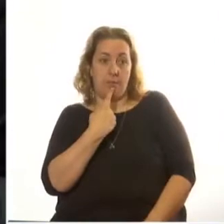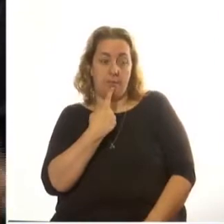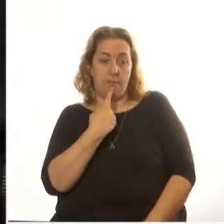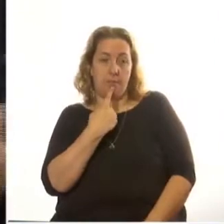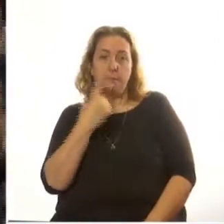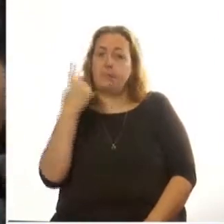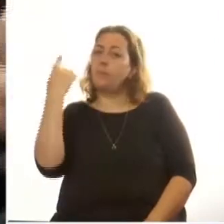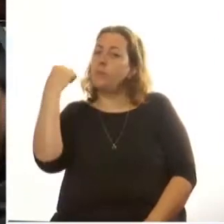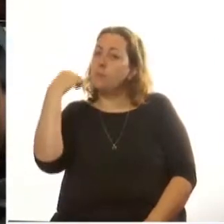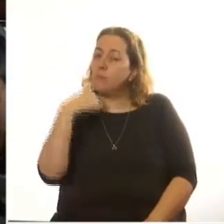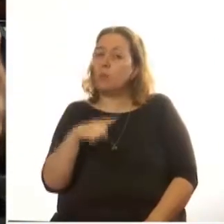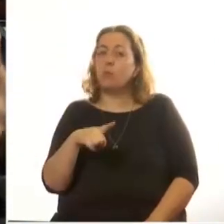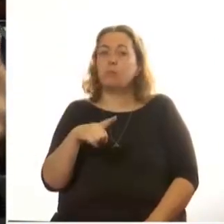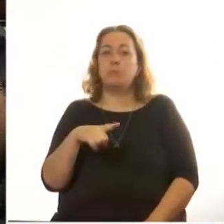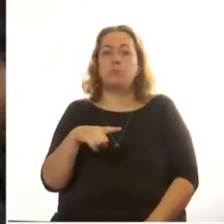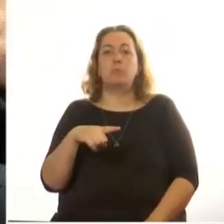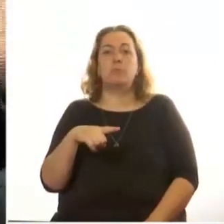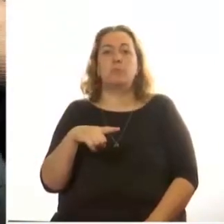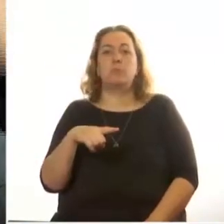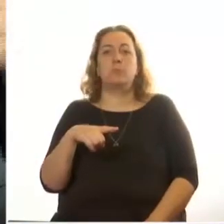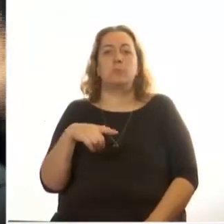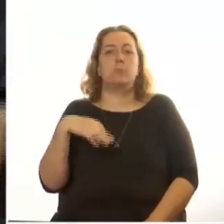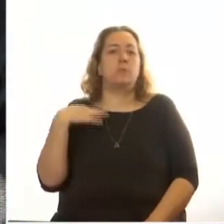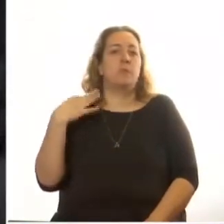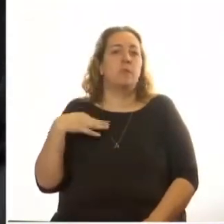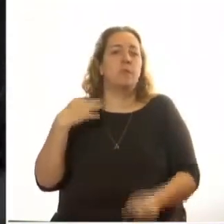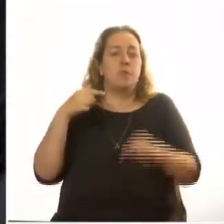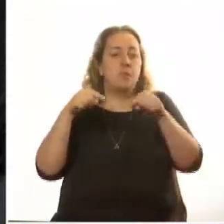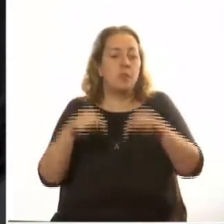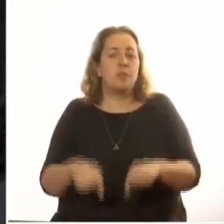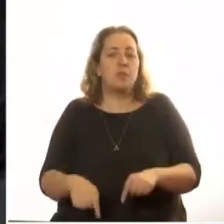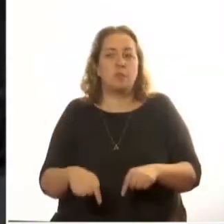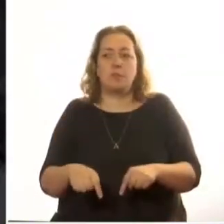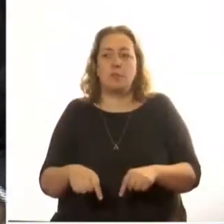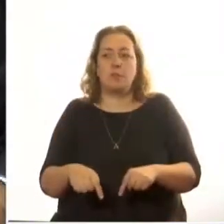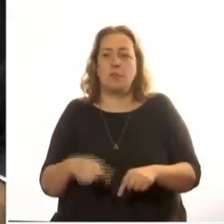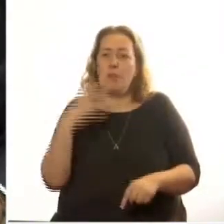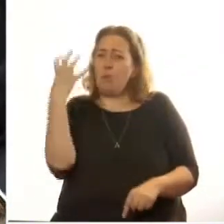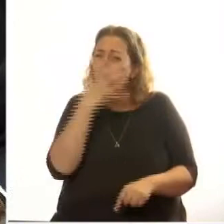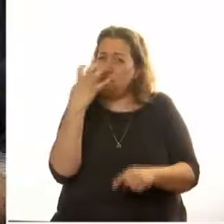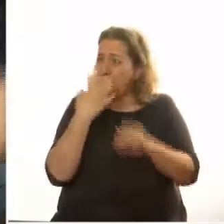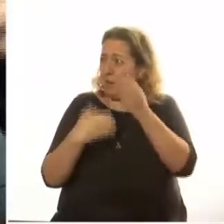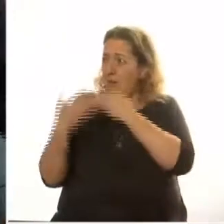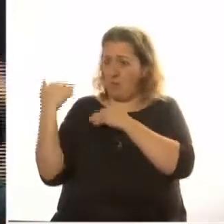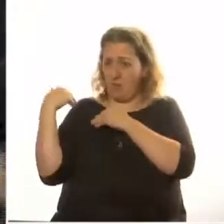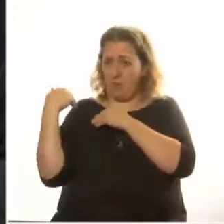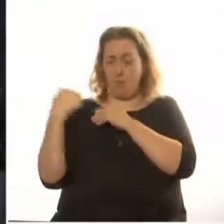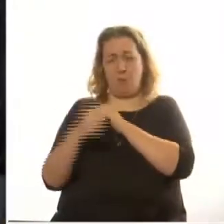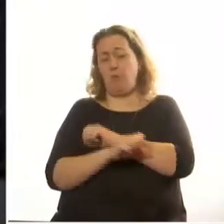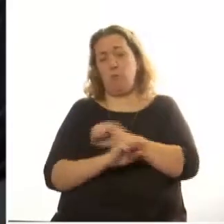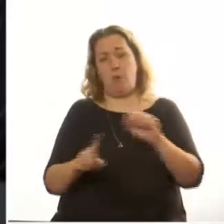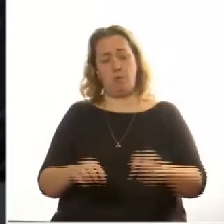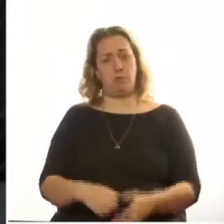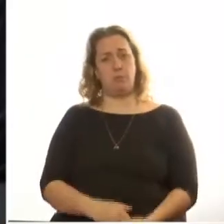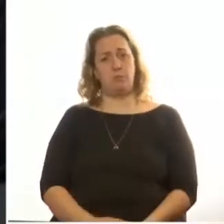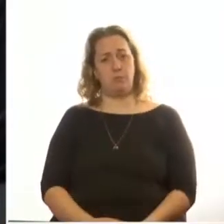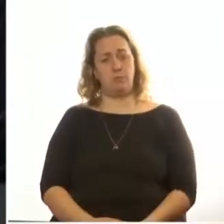Pero lo que vivió esto es, siendo terrible a lo anterior, lo peor de todo.